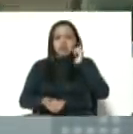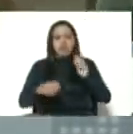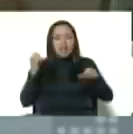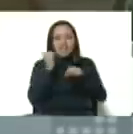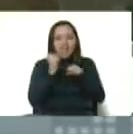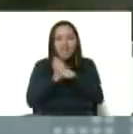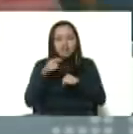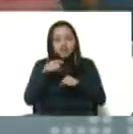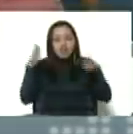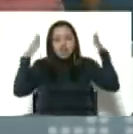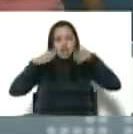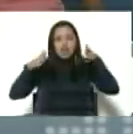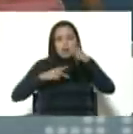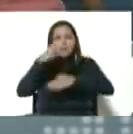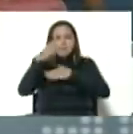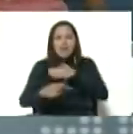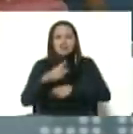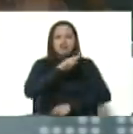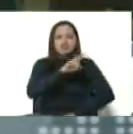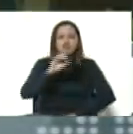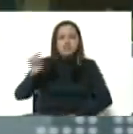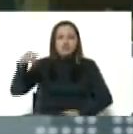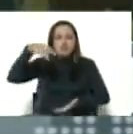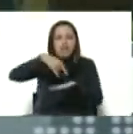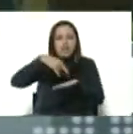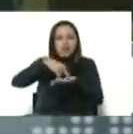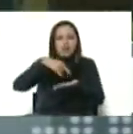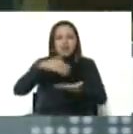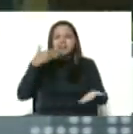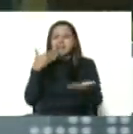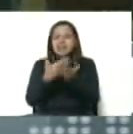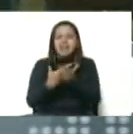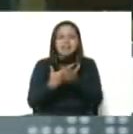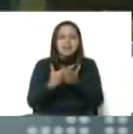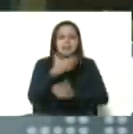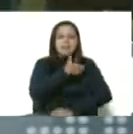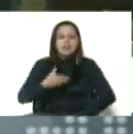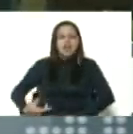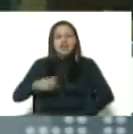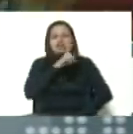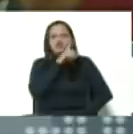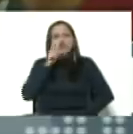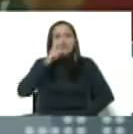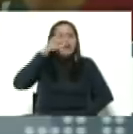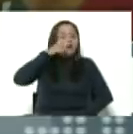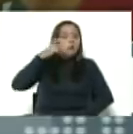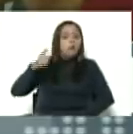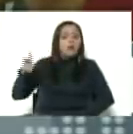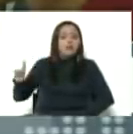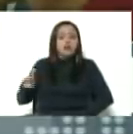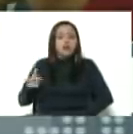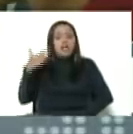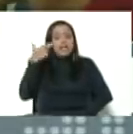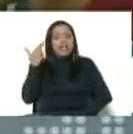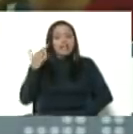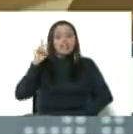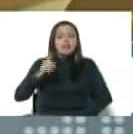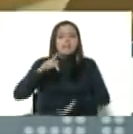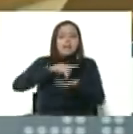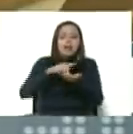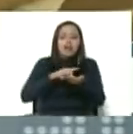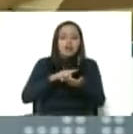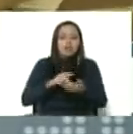con el plan 200 Carabobo. Gracias, presidente, en nombre del pueblo de Rivas y en nombre de esta parroquia